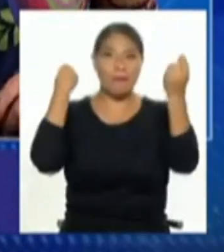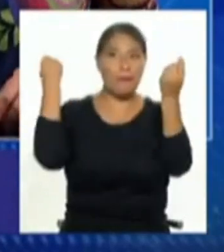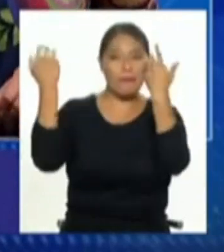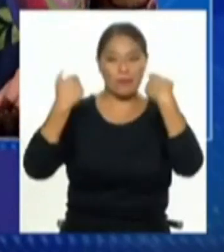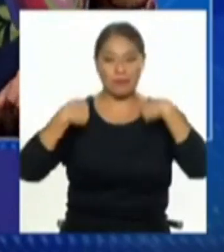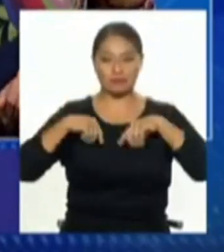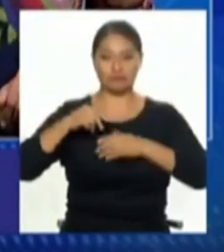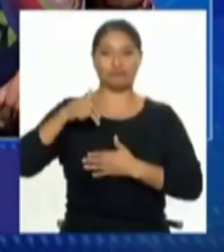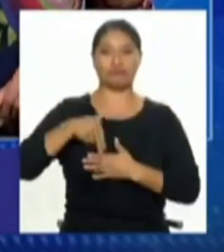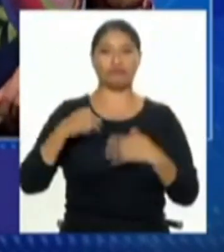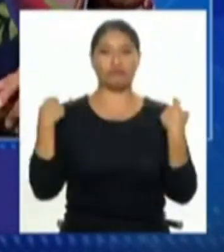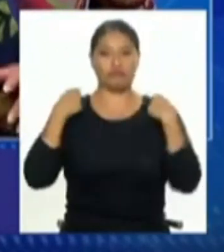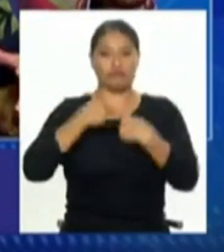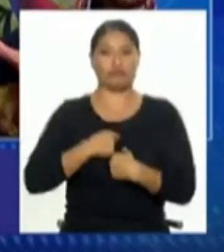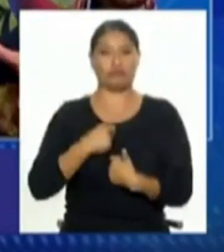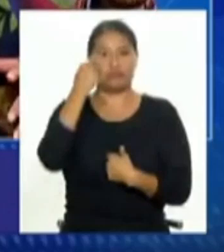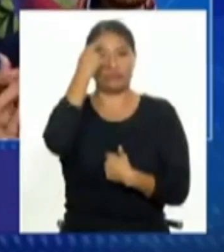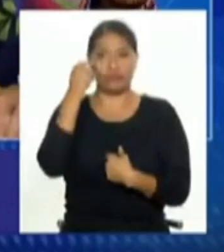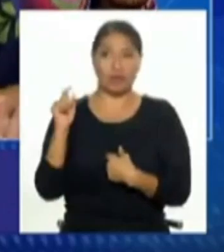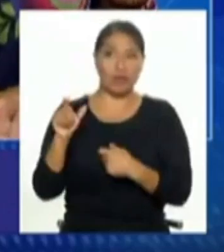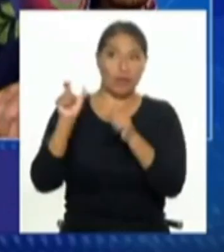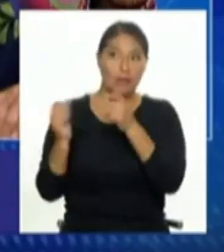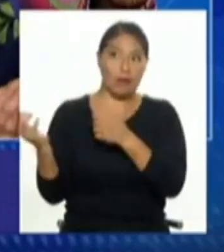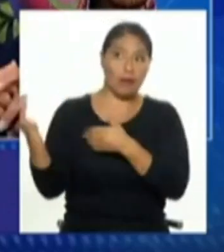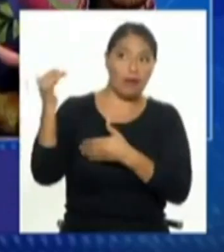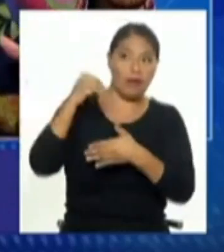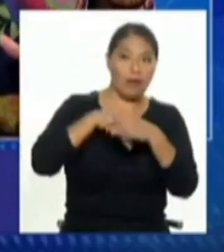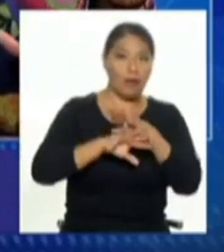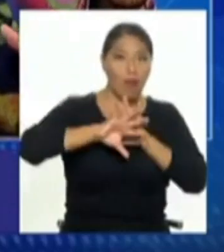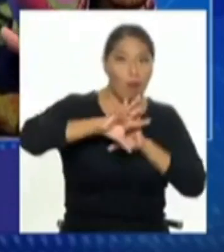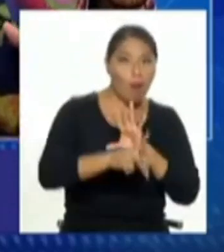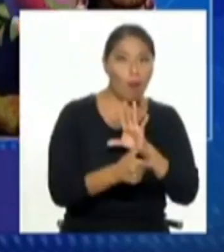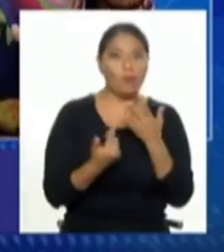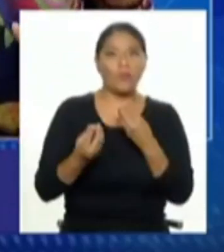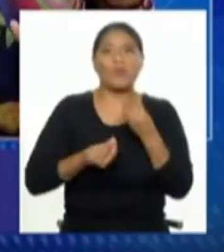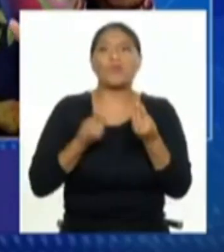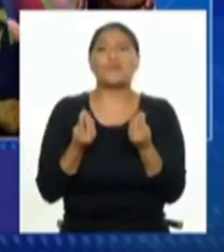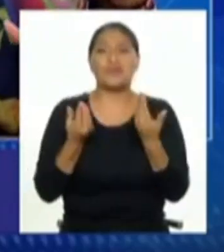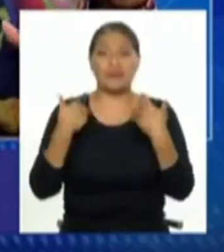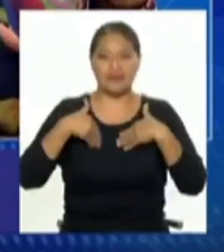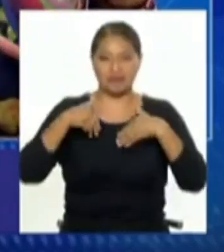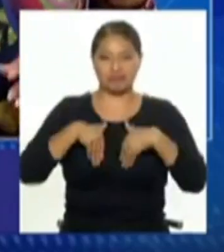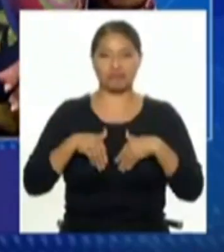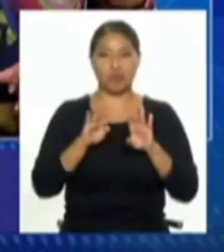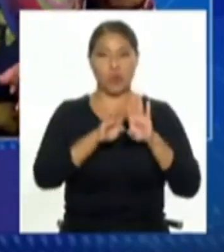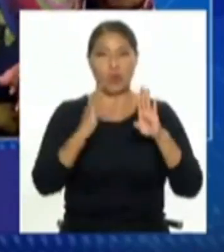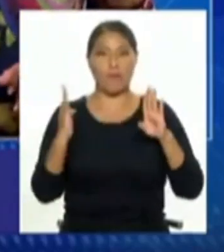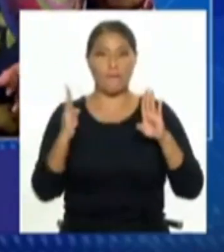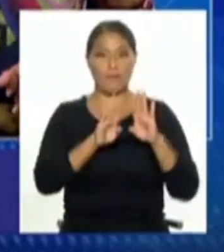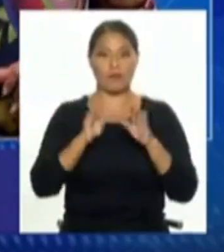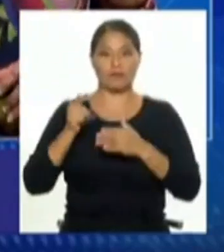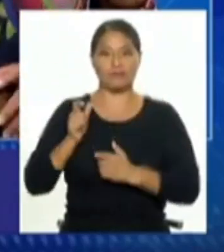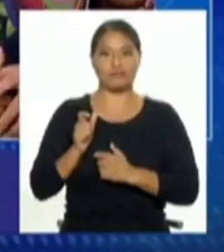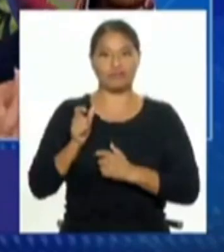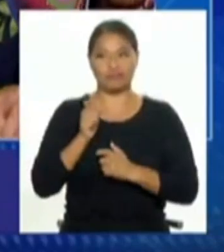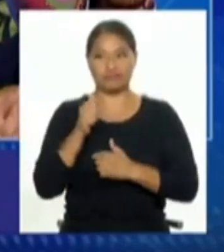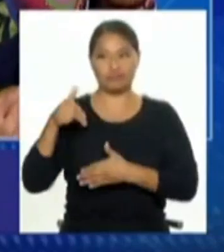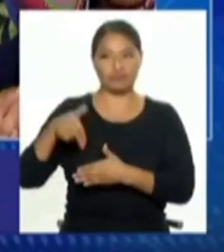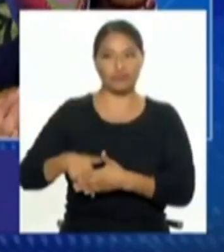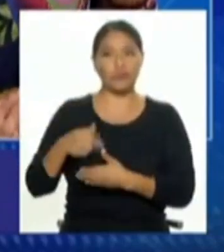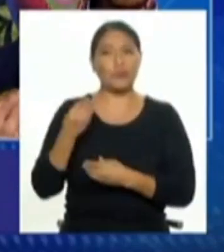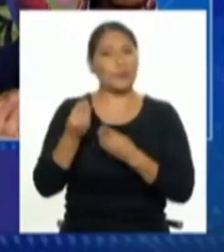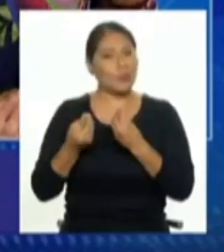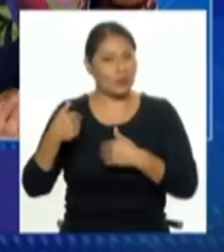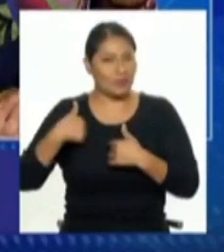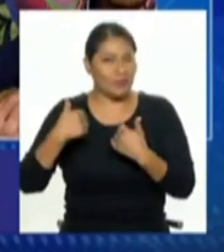¿para qué? No es que se va a meter un grupo de ladrones armados a robar la discoteca llena, se sabe ahora con la situación que está, pero digamos que no debería pasar, Es más difícil, claro, ¿no?